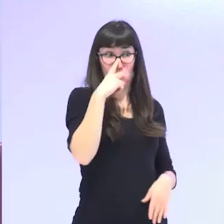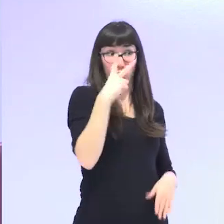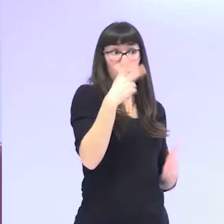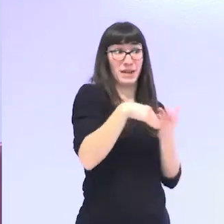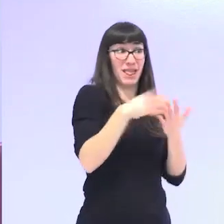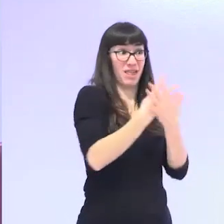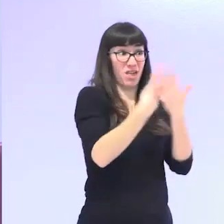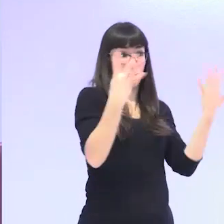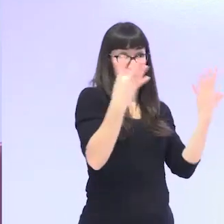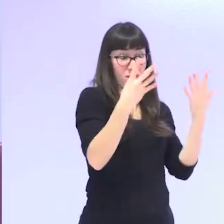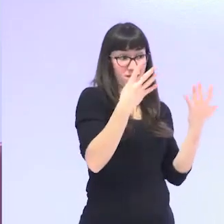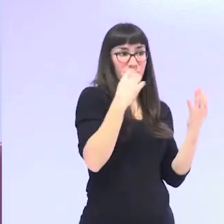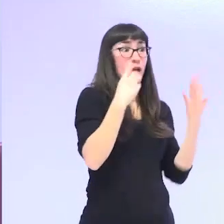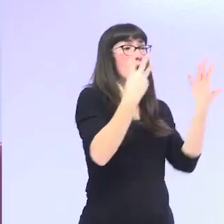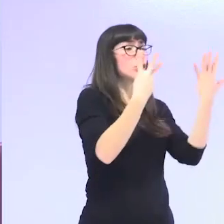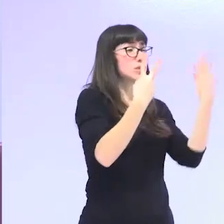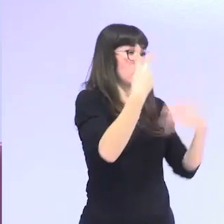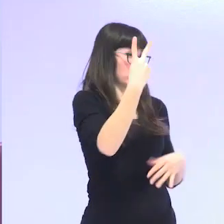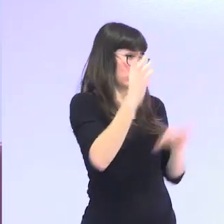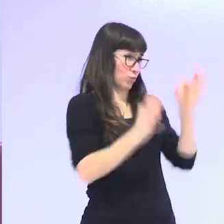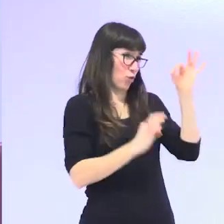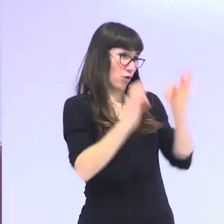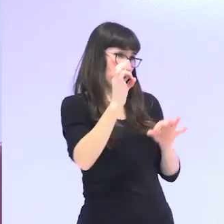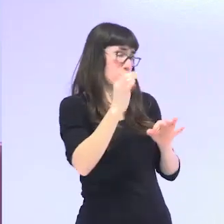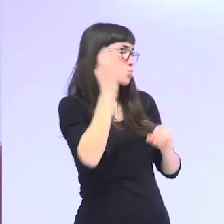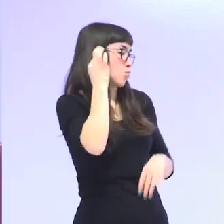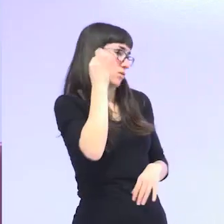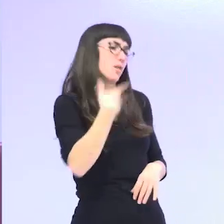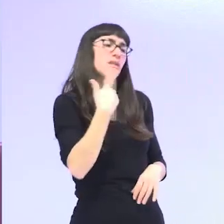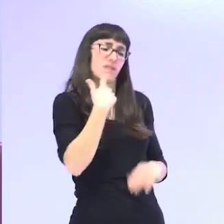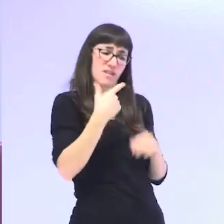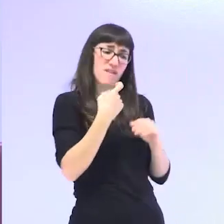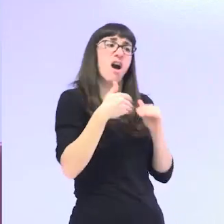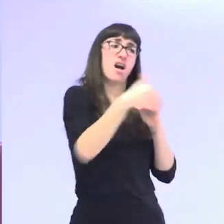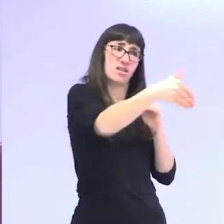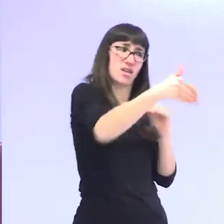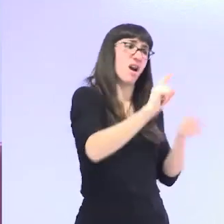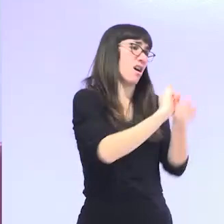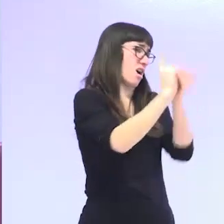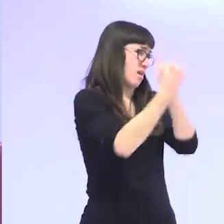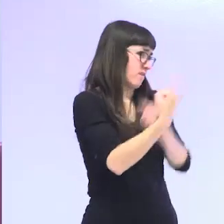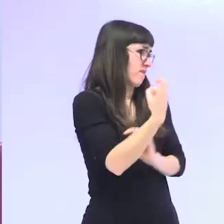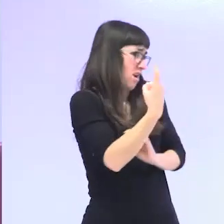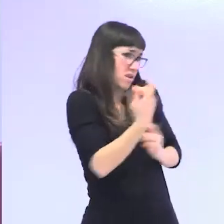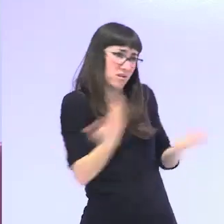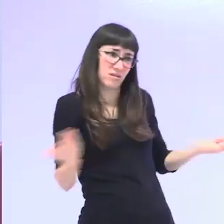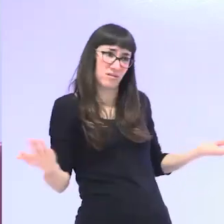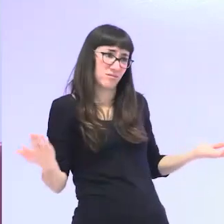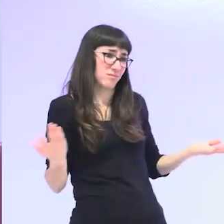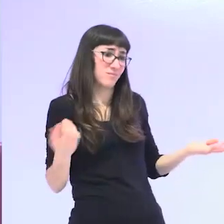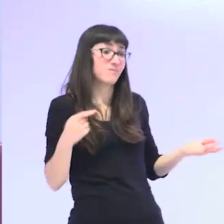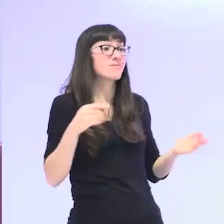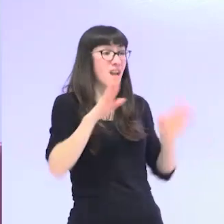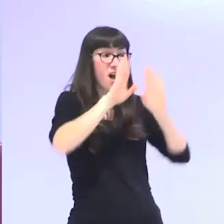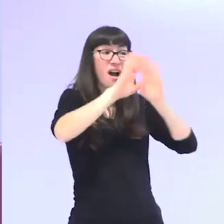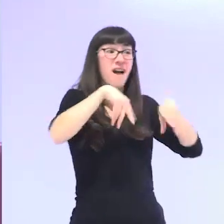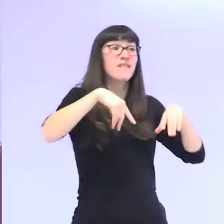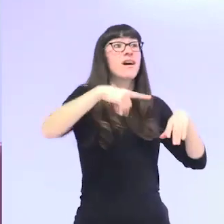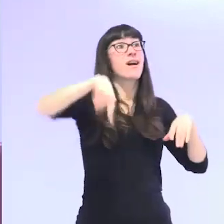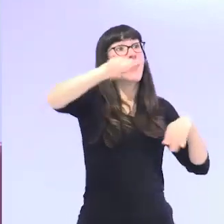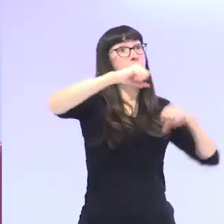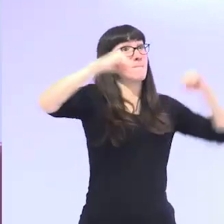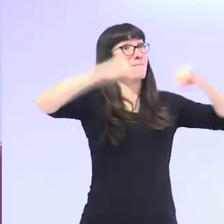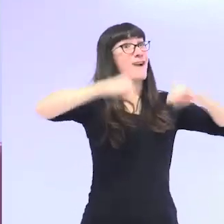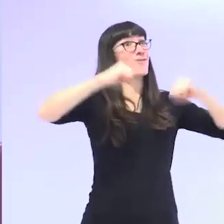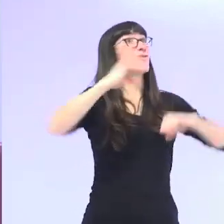por lo tanto nos queda mucho todavía por cambiar ¿de acuerdo? entonces esta peor salud que tenemos las